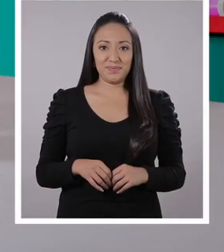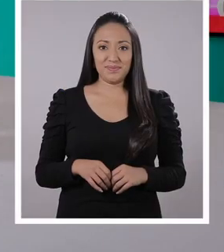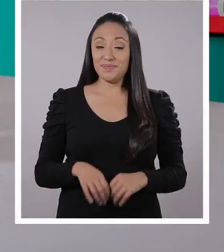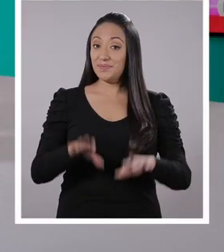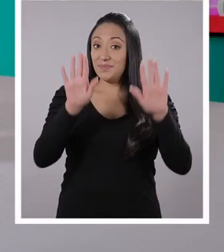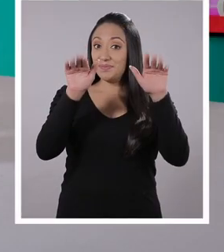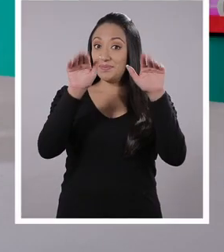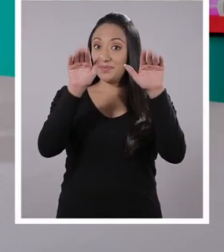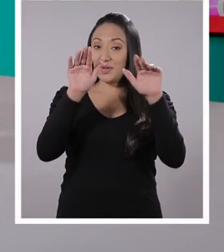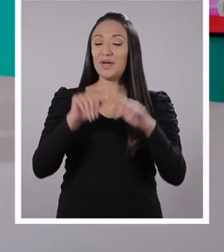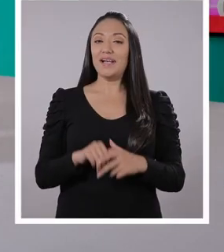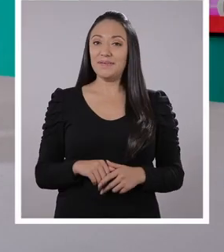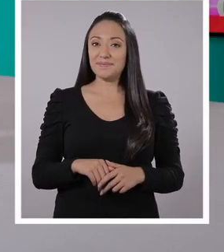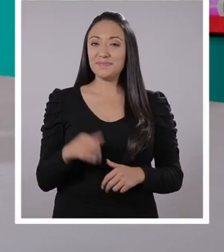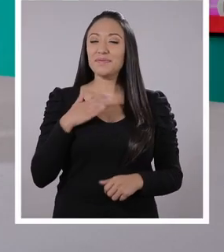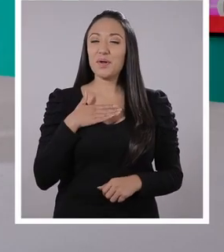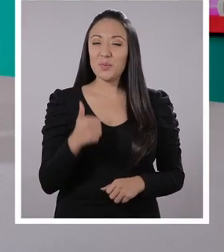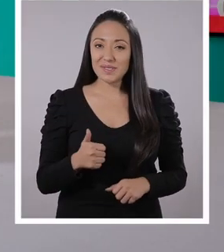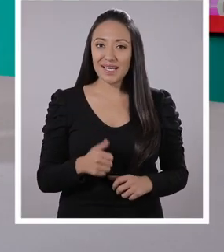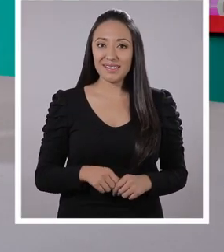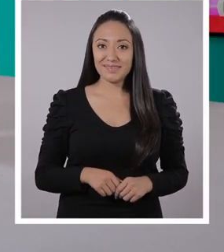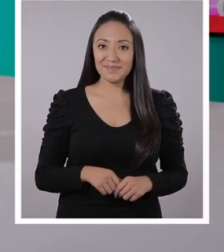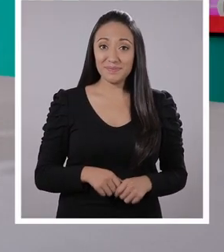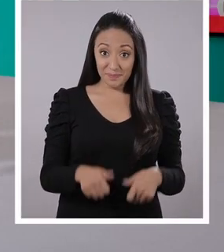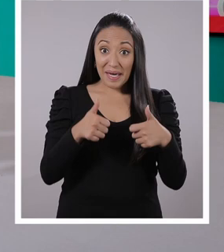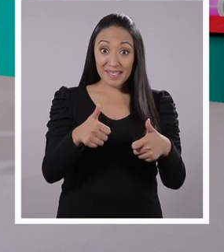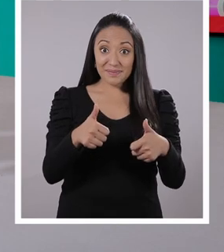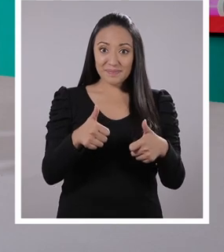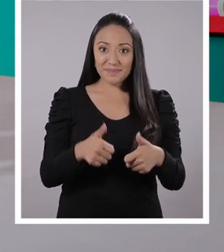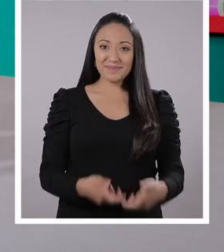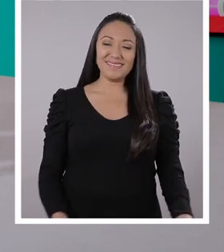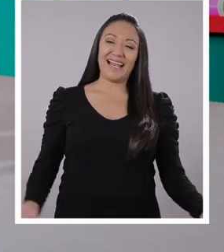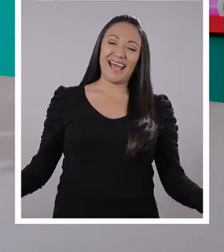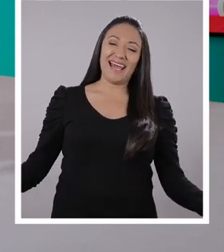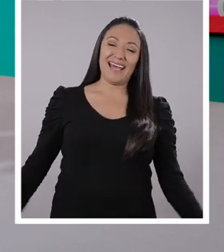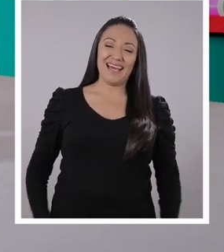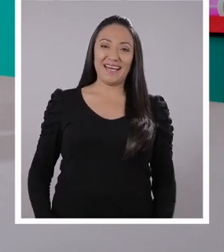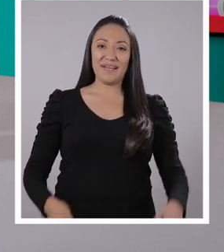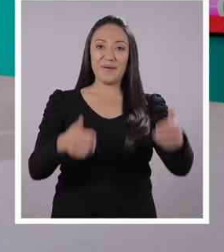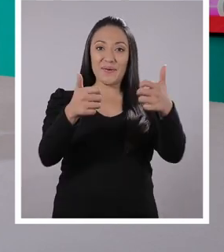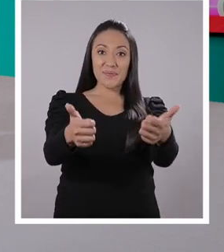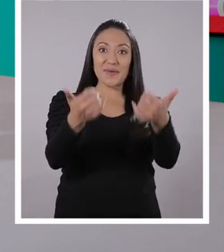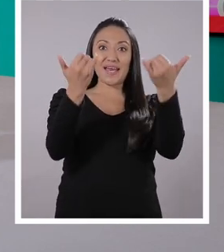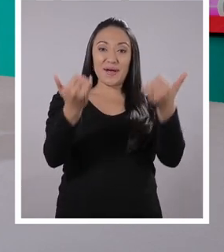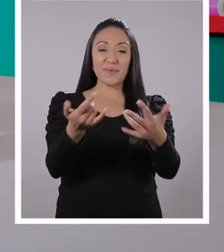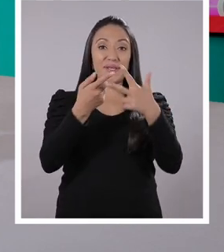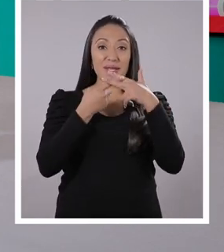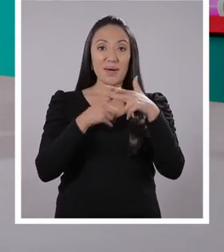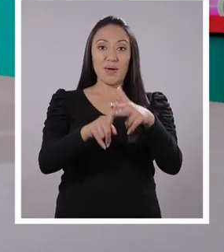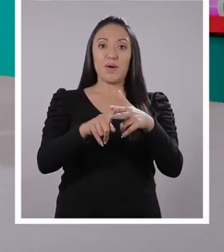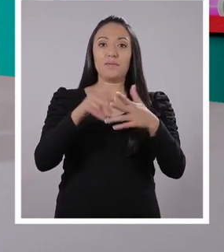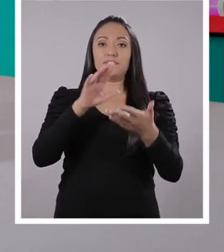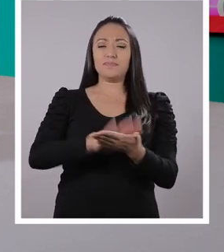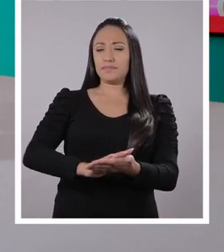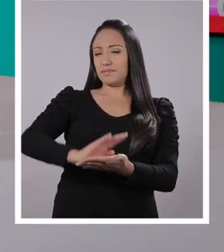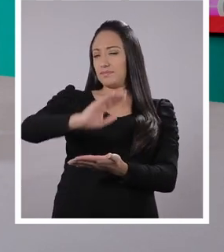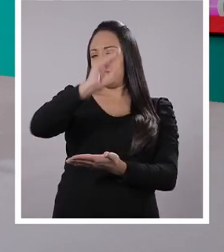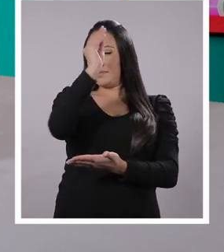Hola, ¿cómo estás? ¿Bien? ¿Cómo no vas a estar bien si vamos a empezar nuestro programa